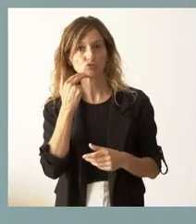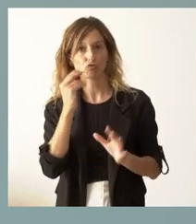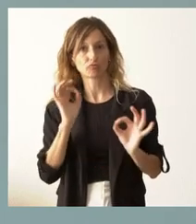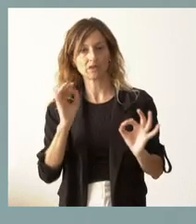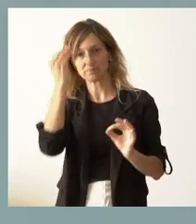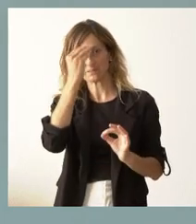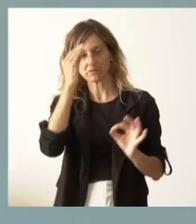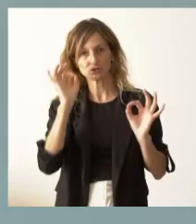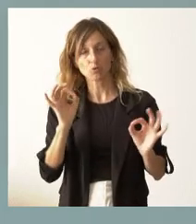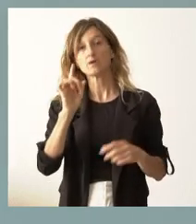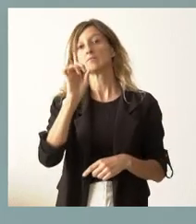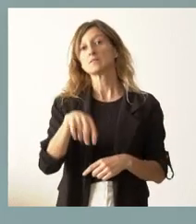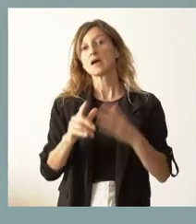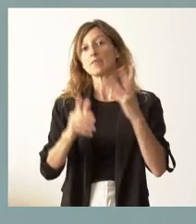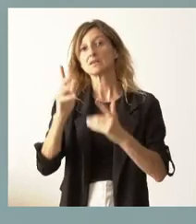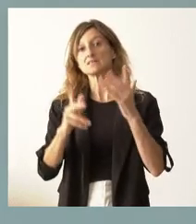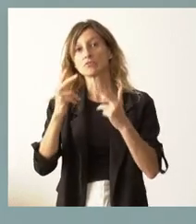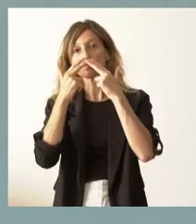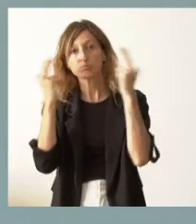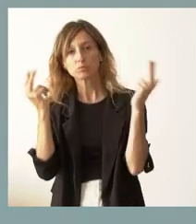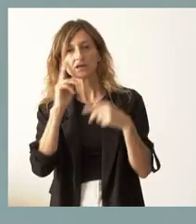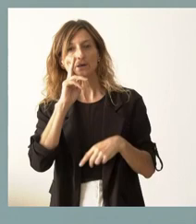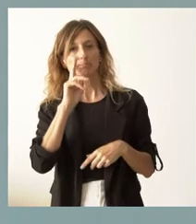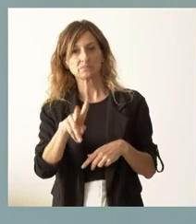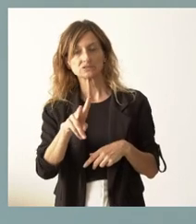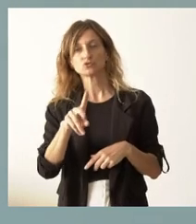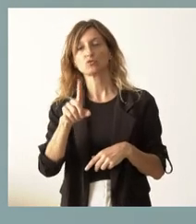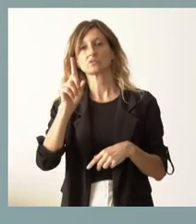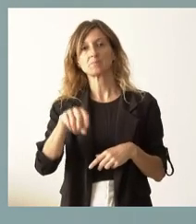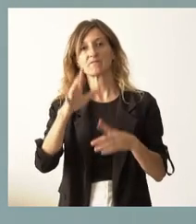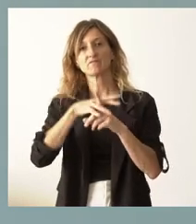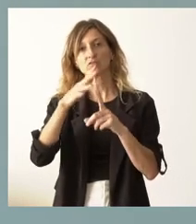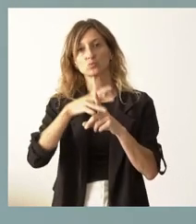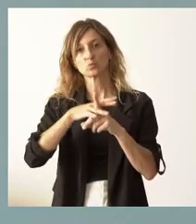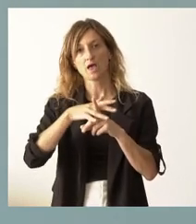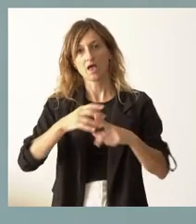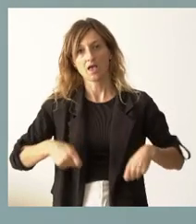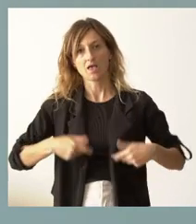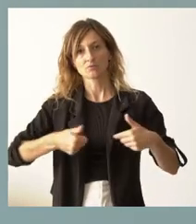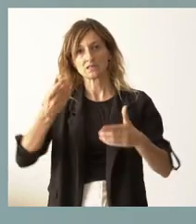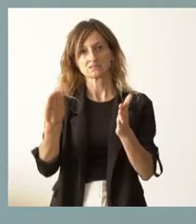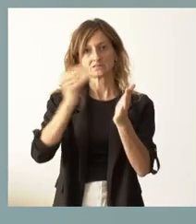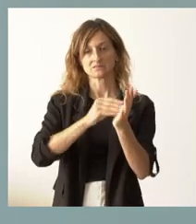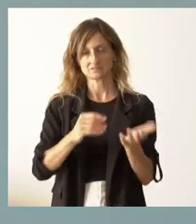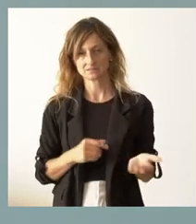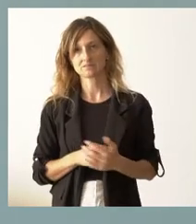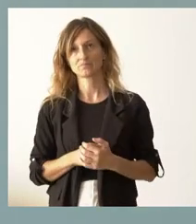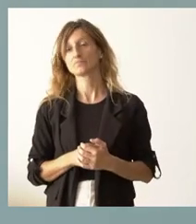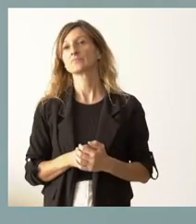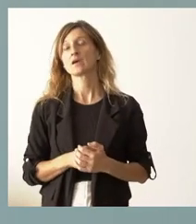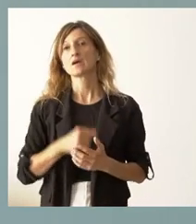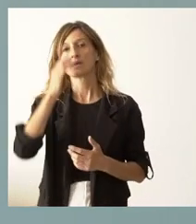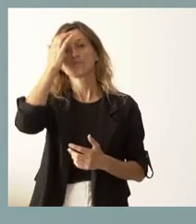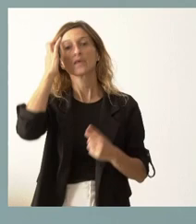sino porque también las administraciones públicas, pues, hemos visto incrementar de forma muy importante la factura energética. Cuando alguna vez hemos traído aquí